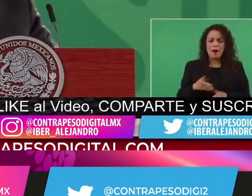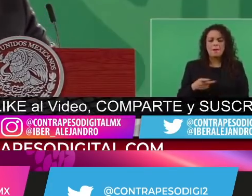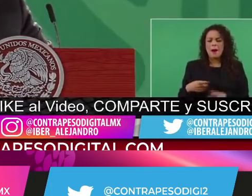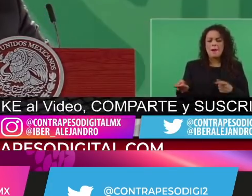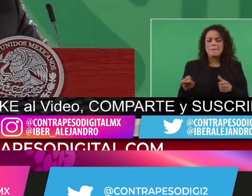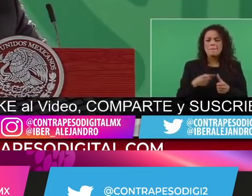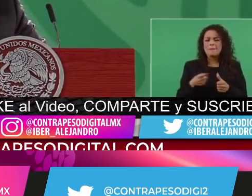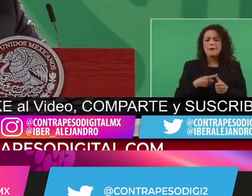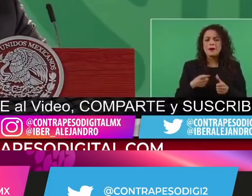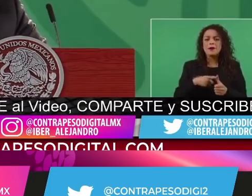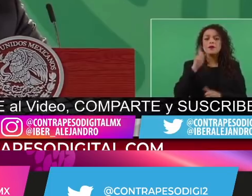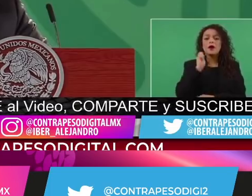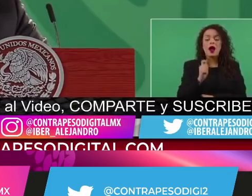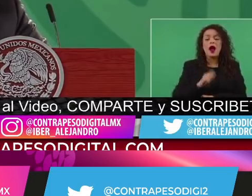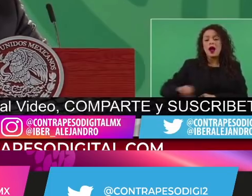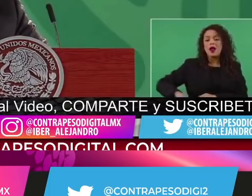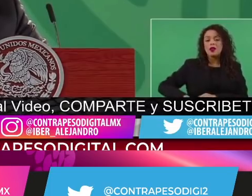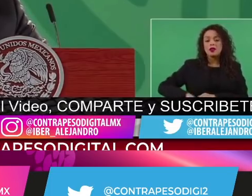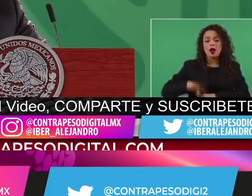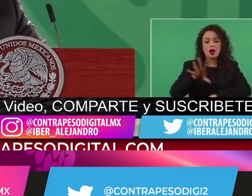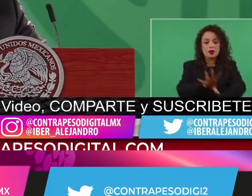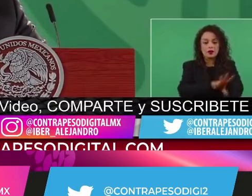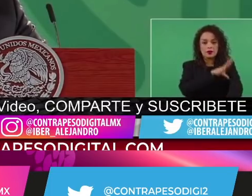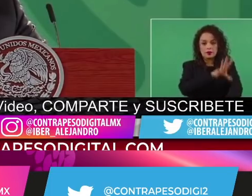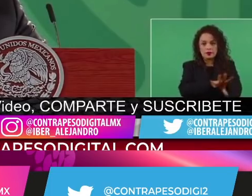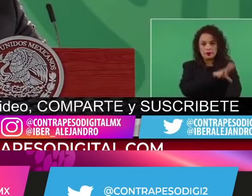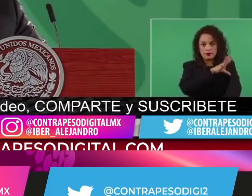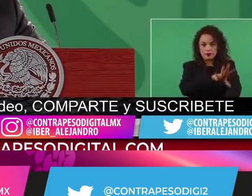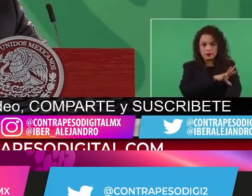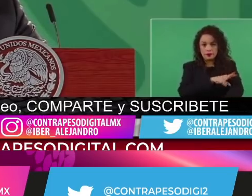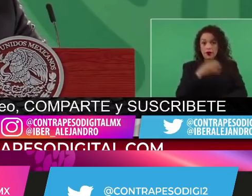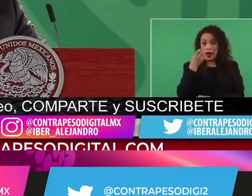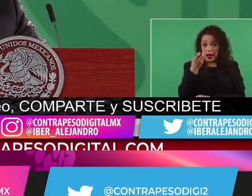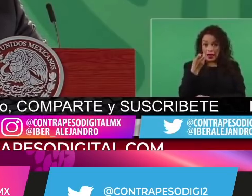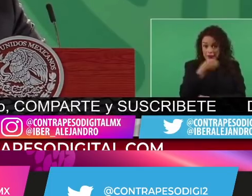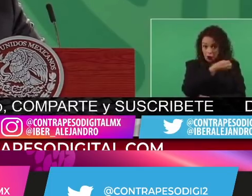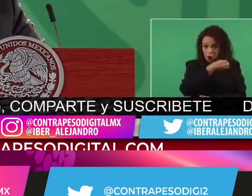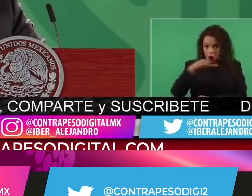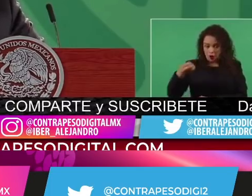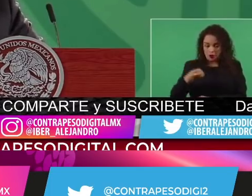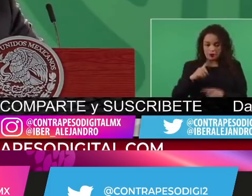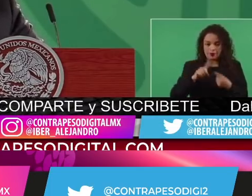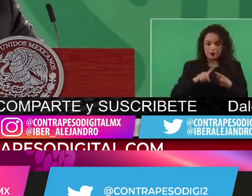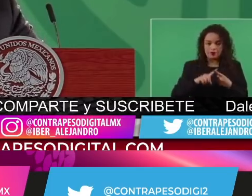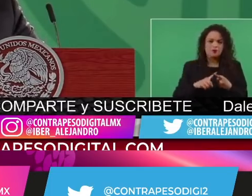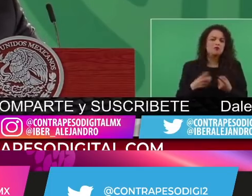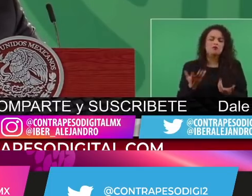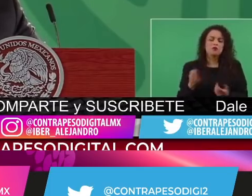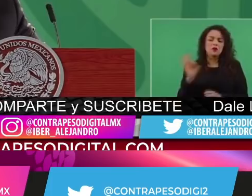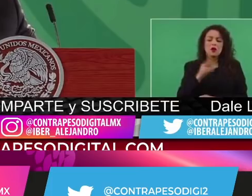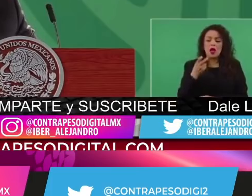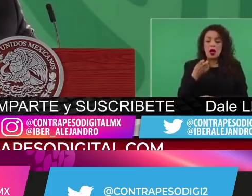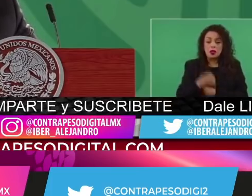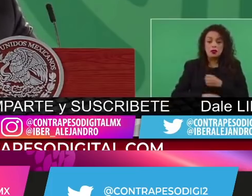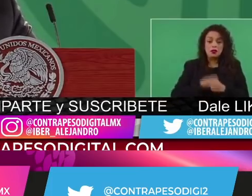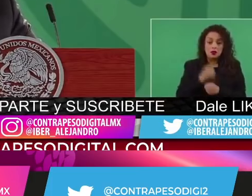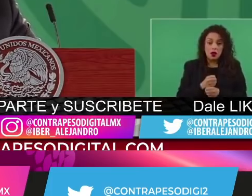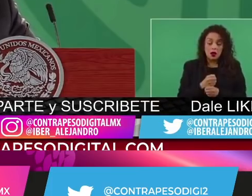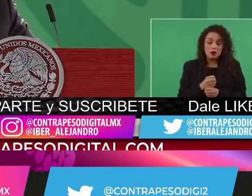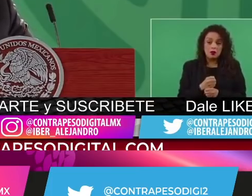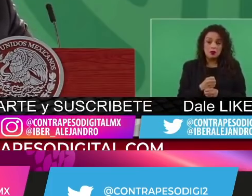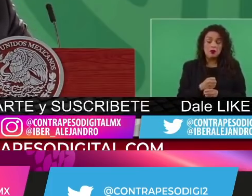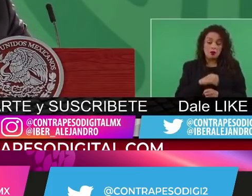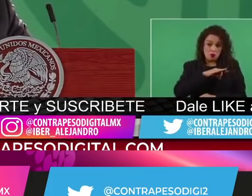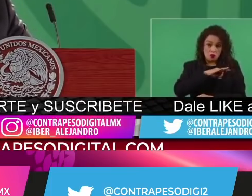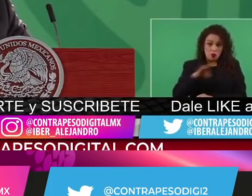evitar que nuestro cuerpo de élite, el cual, pues no fue bien visto, con buenos ojos, por